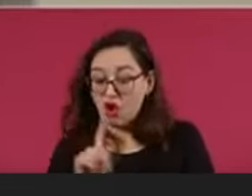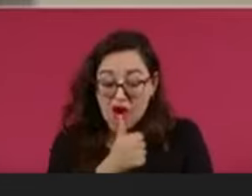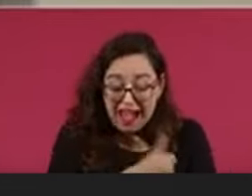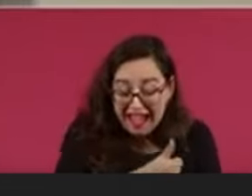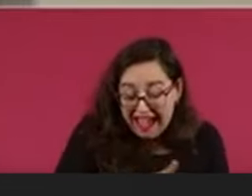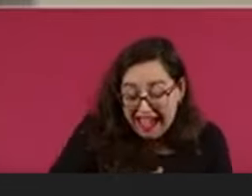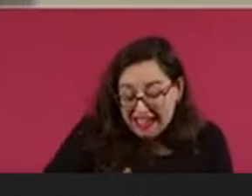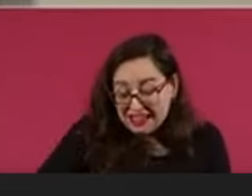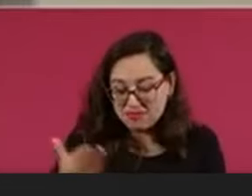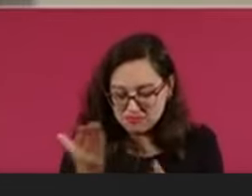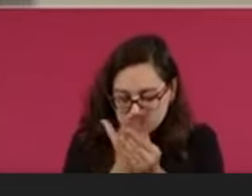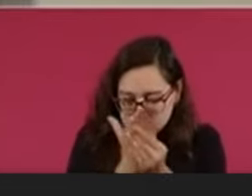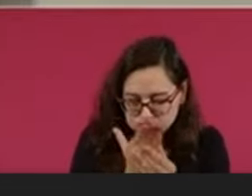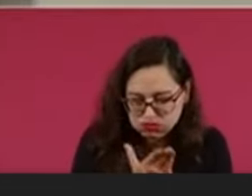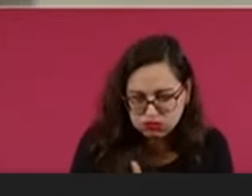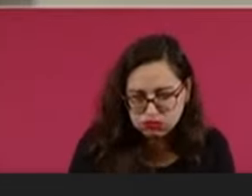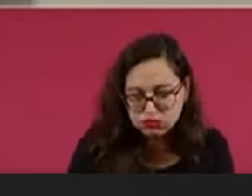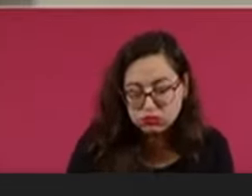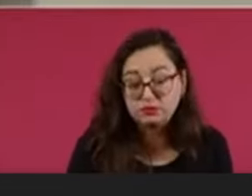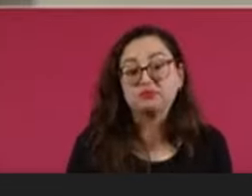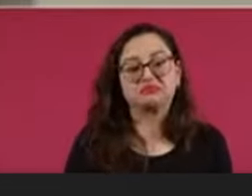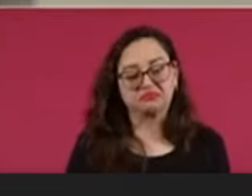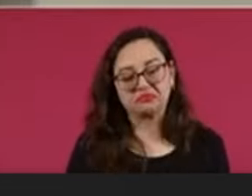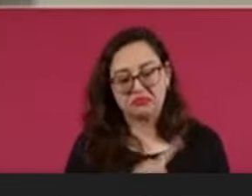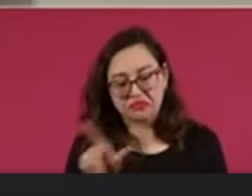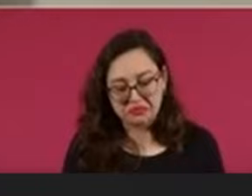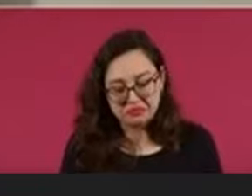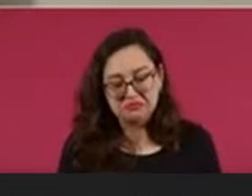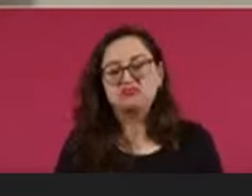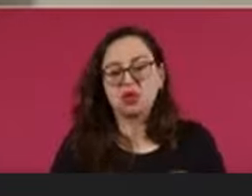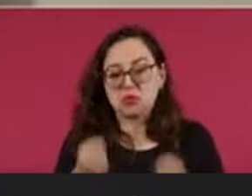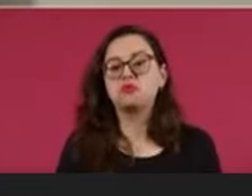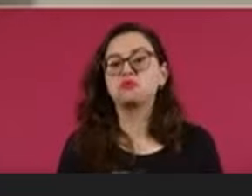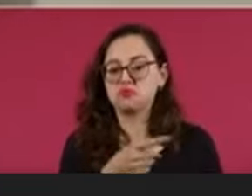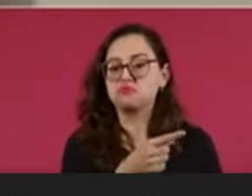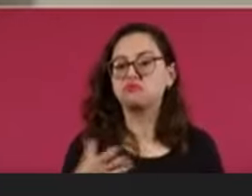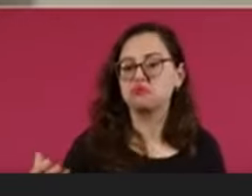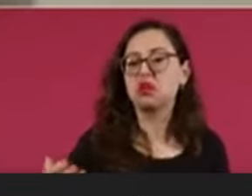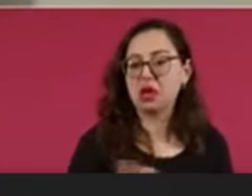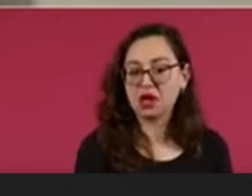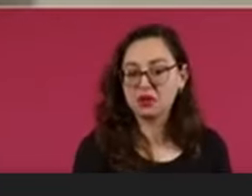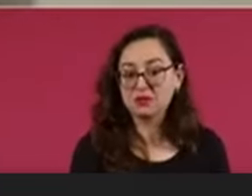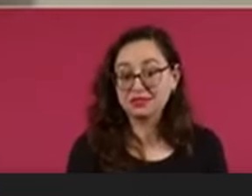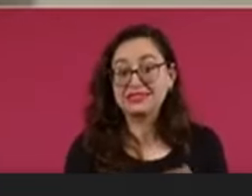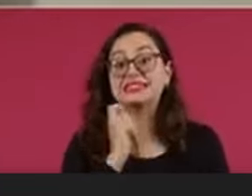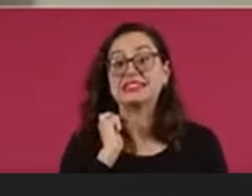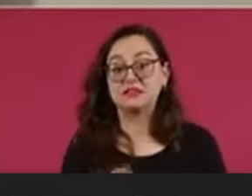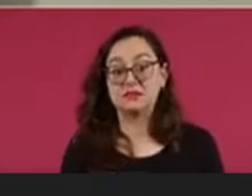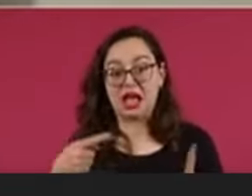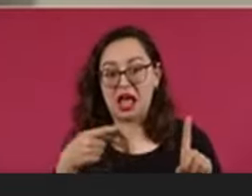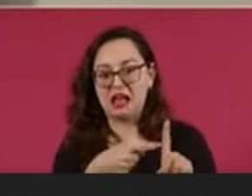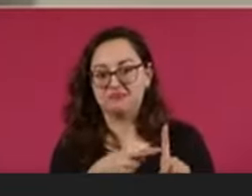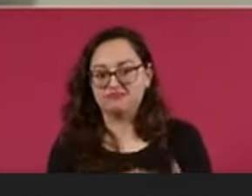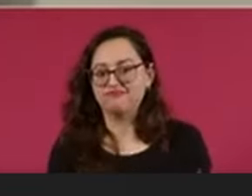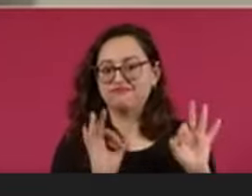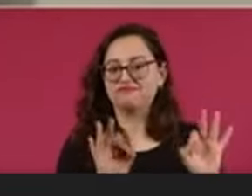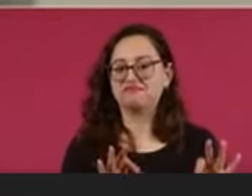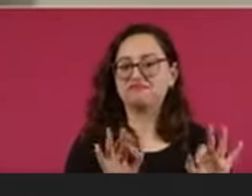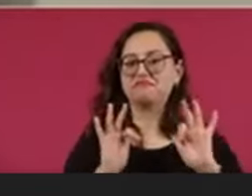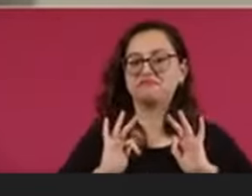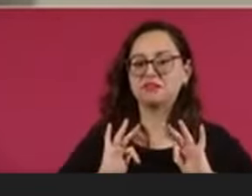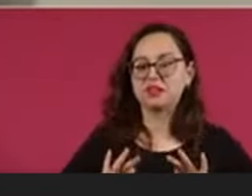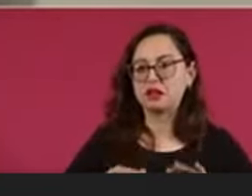Al final del recuento se confirmó ganador y su triunfo fue legítimo e